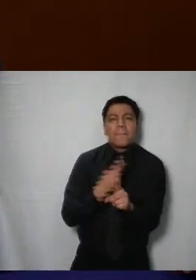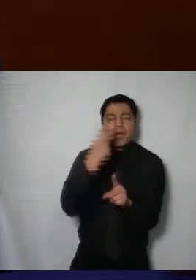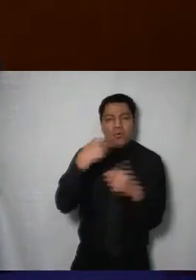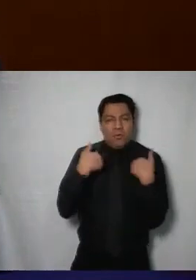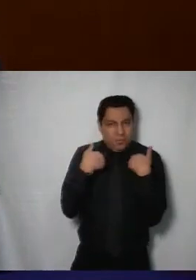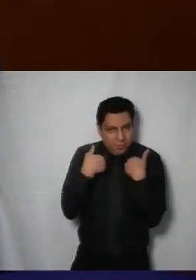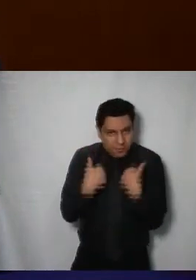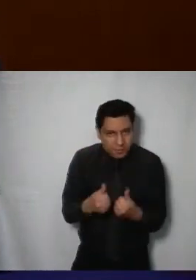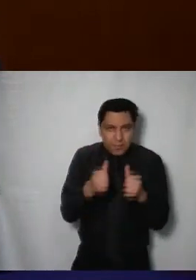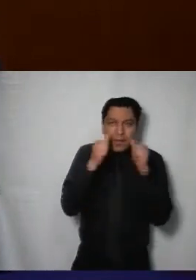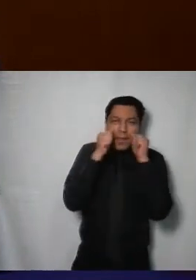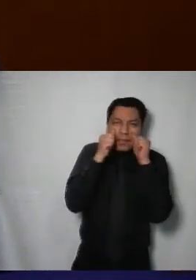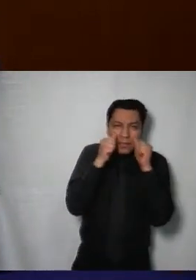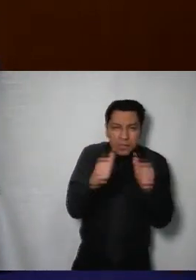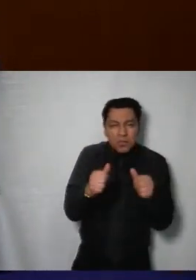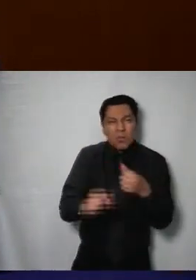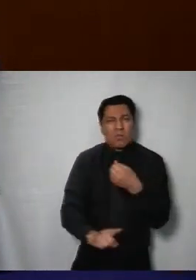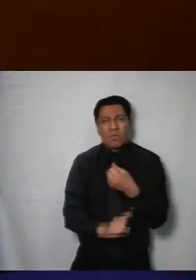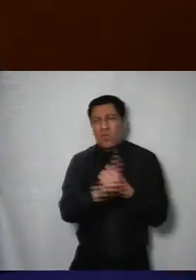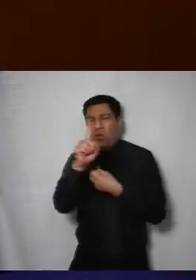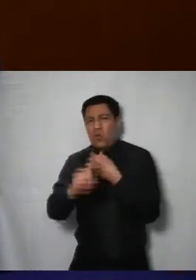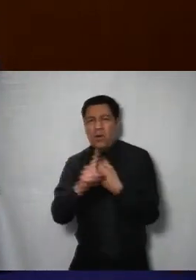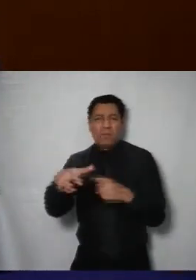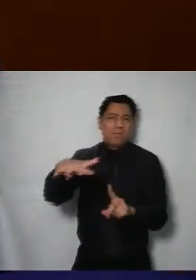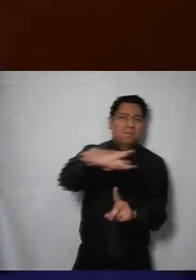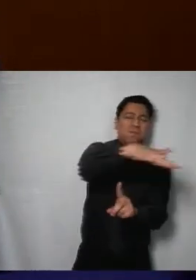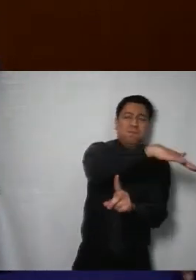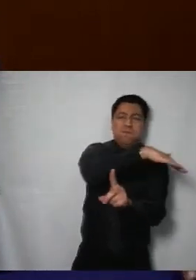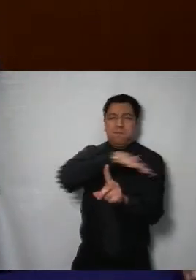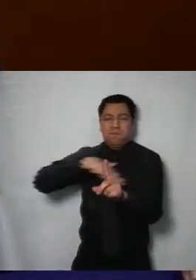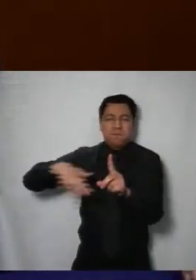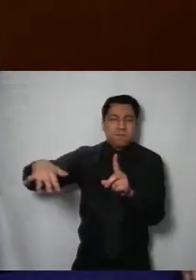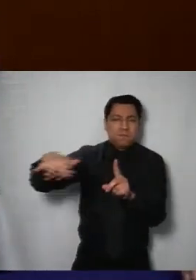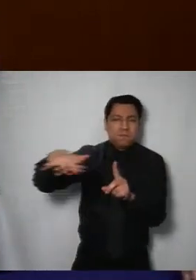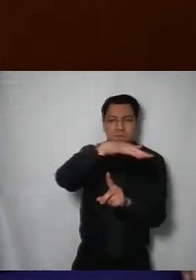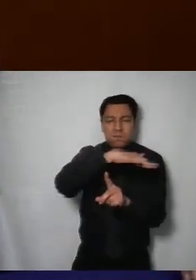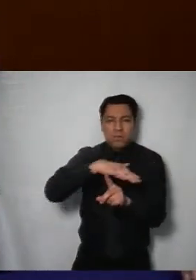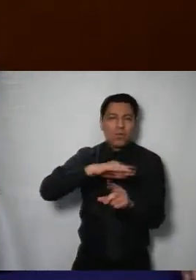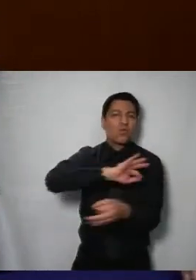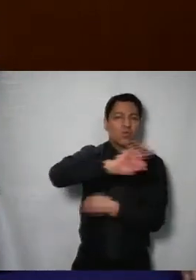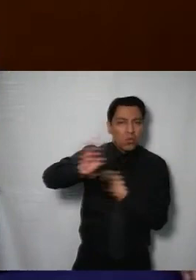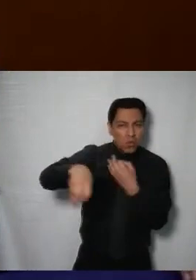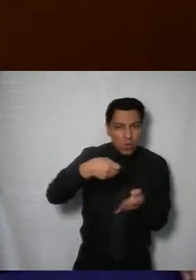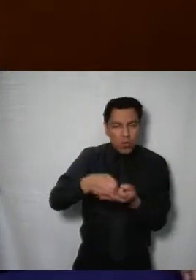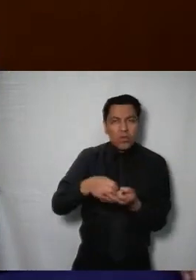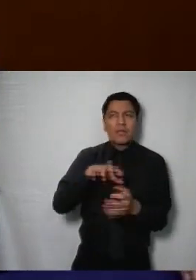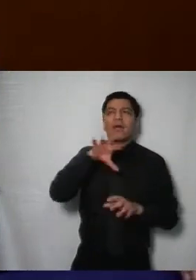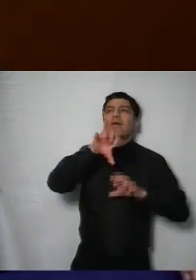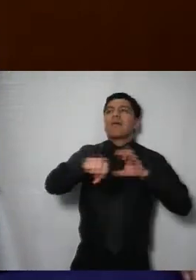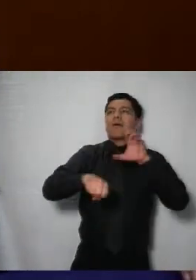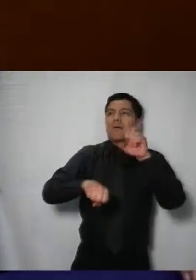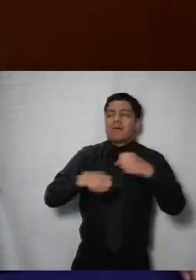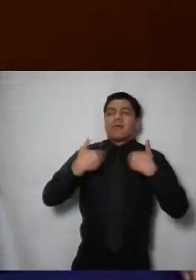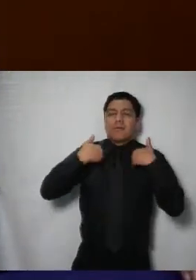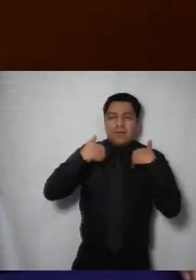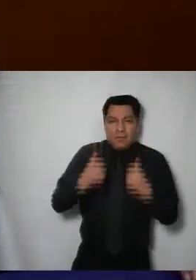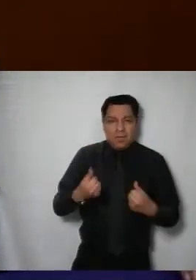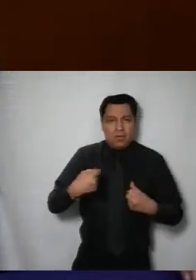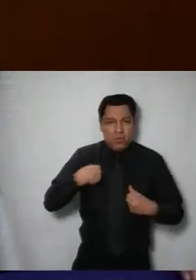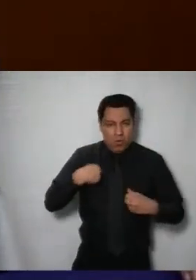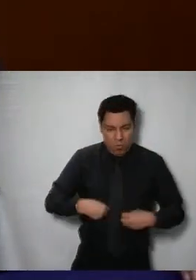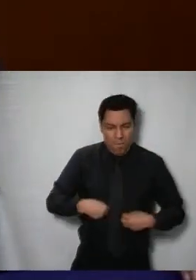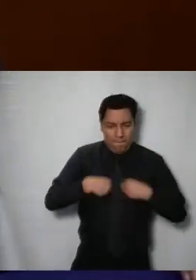entendimiento y atención de problemas públicos propiciar una toma de decisiones más informada y mejorar la calidad de vida de las personas